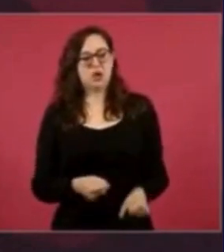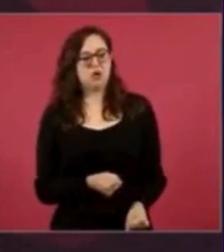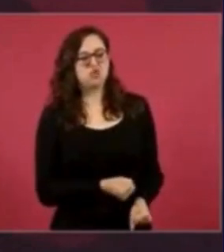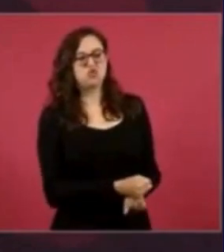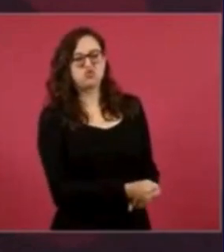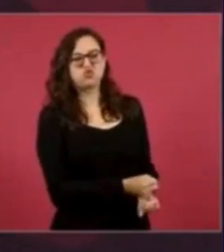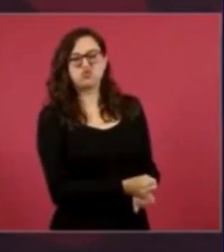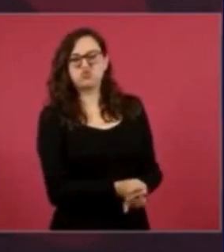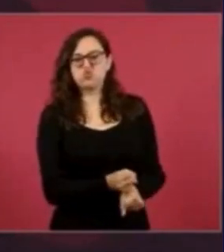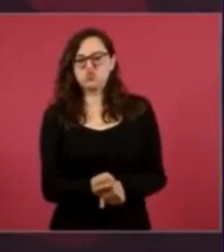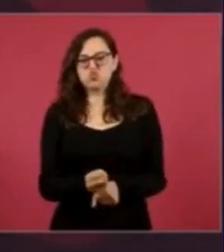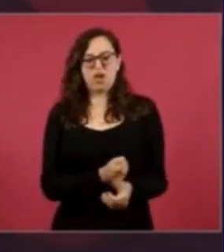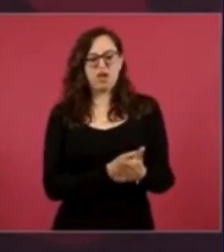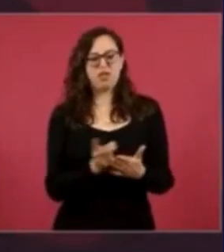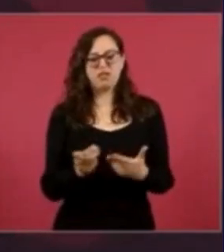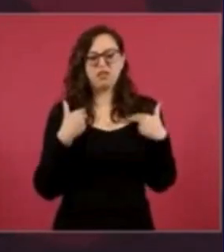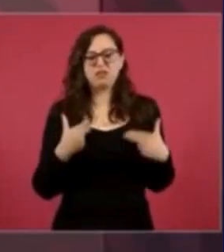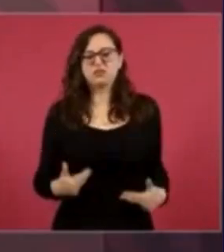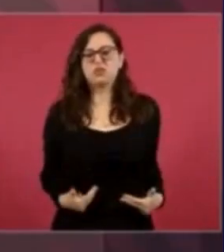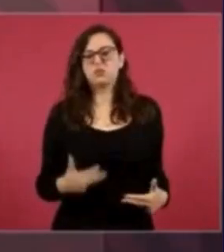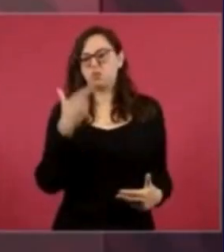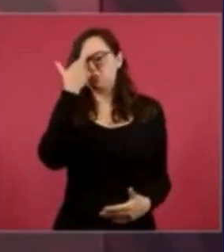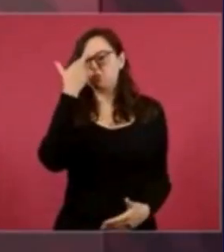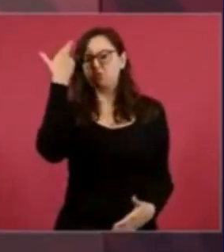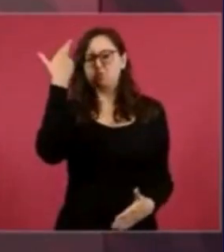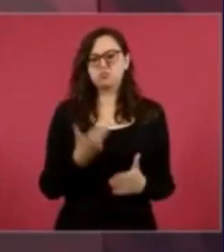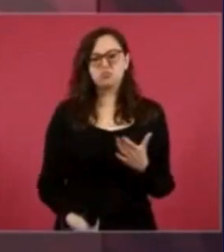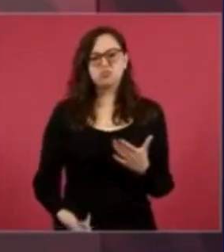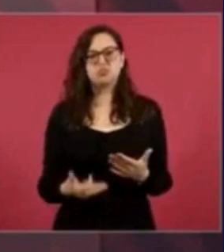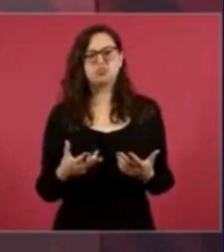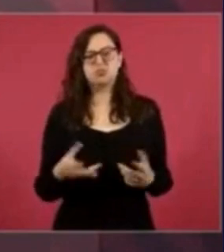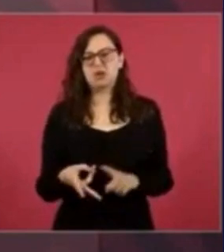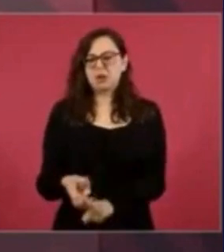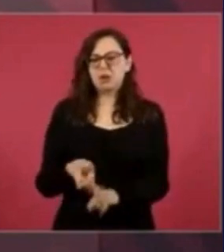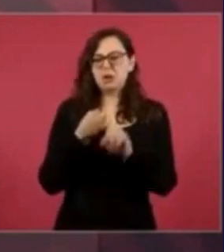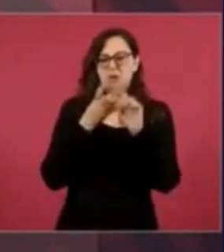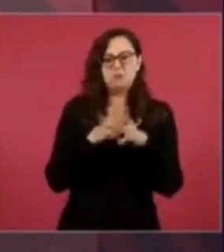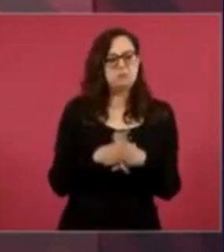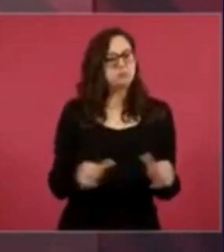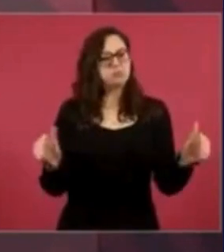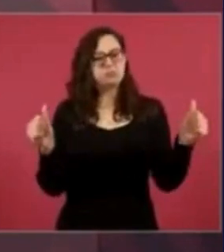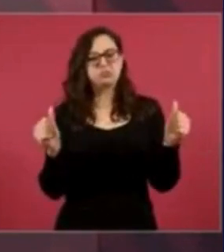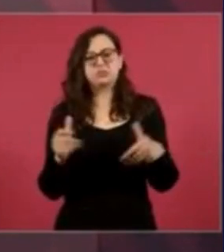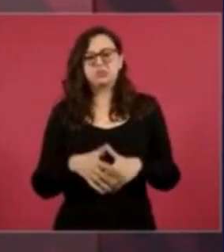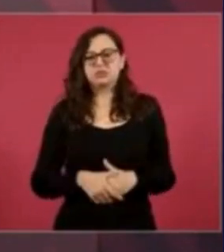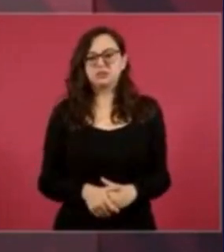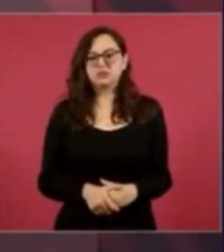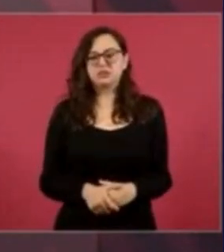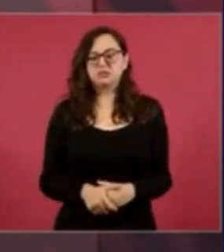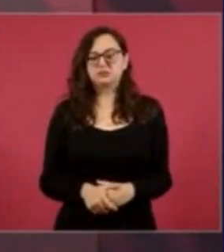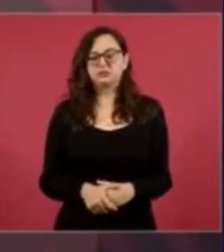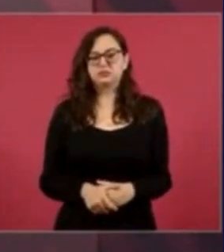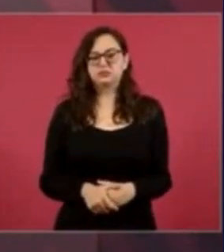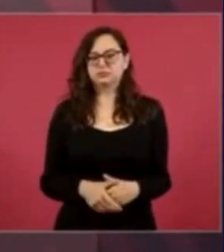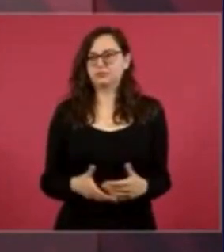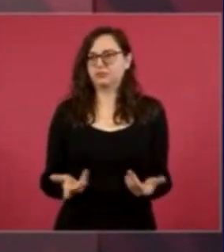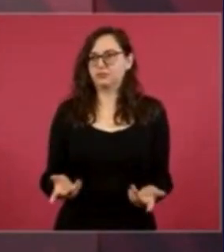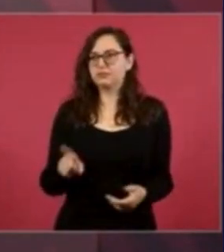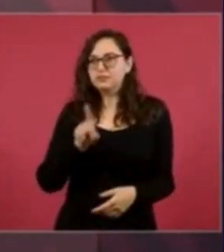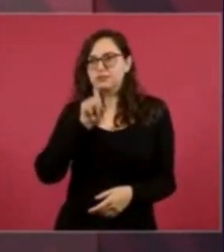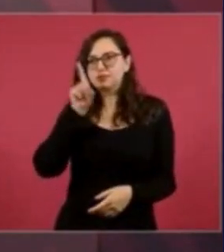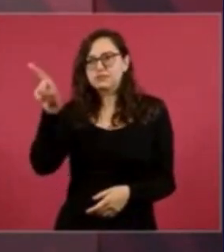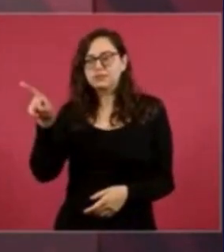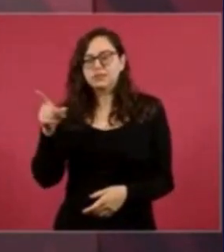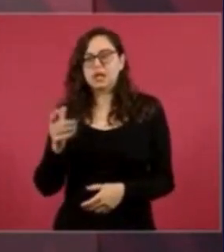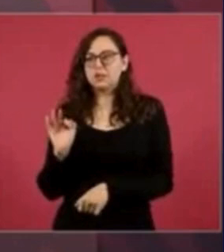aulas en todo el país tras el periodo vacacional. Reconoció los desafíos que han enfrentado algunas comunidades, como